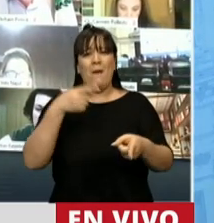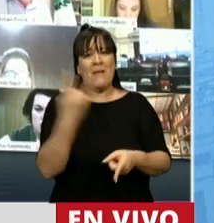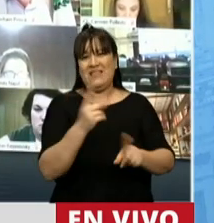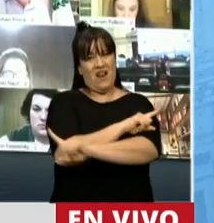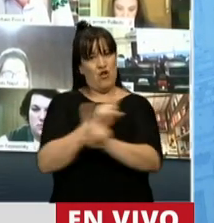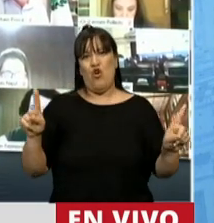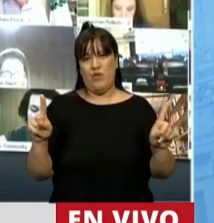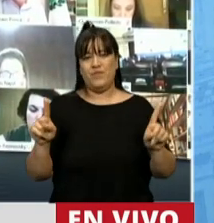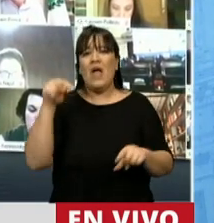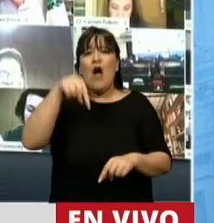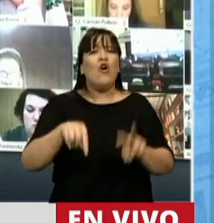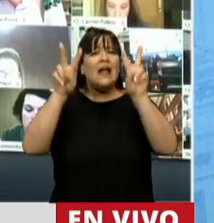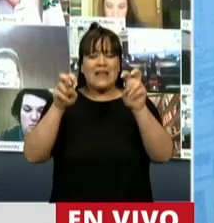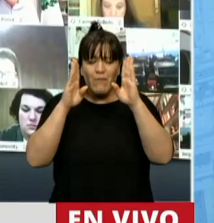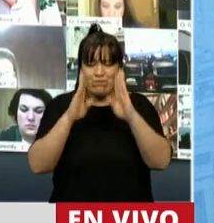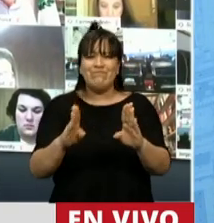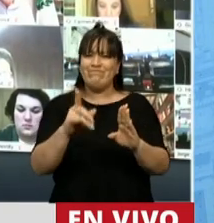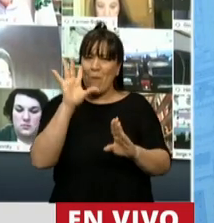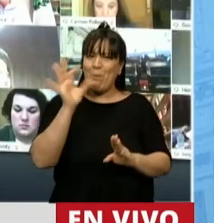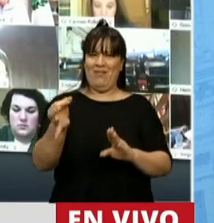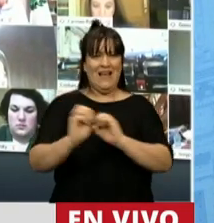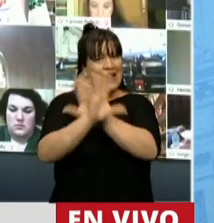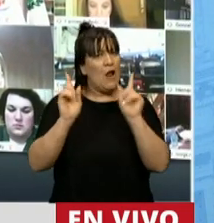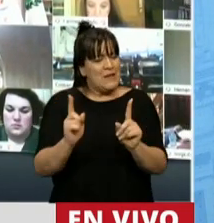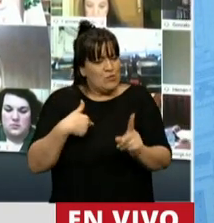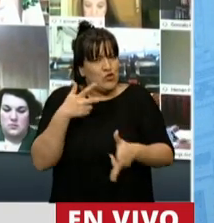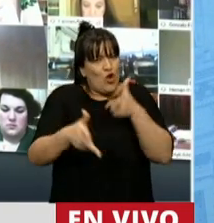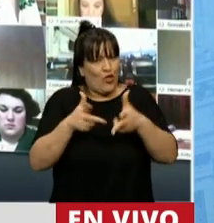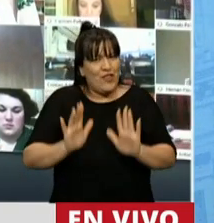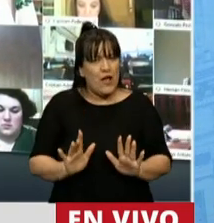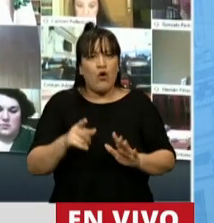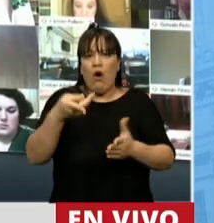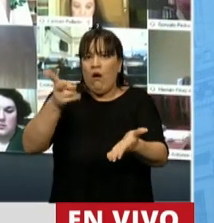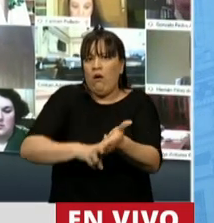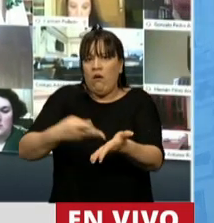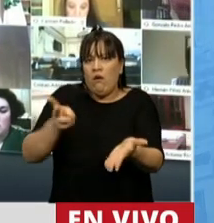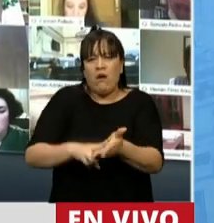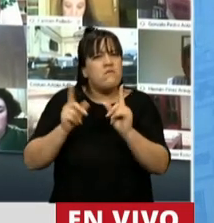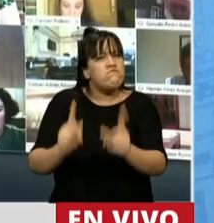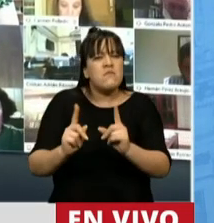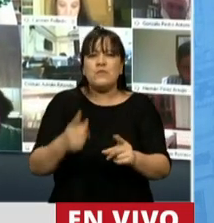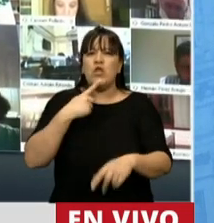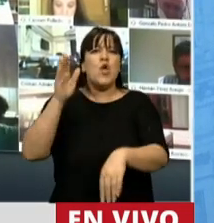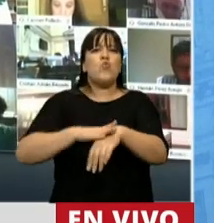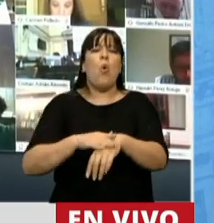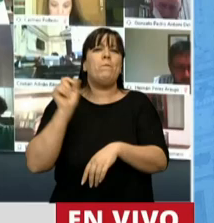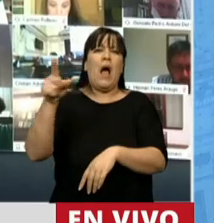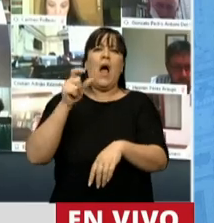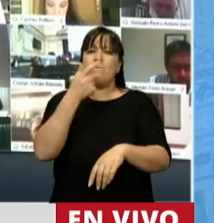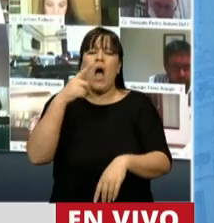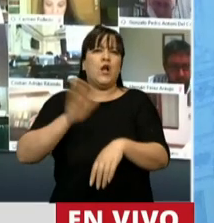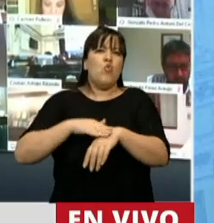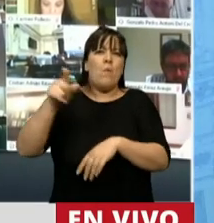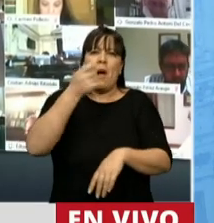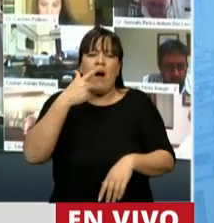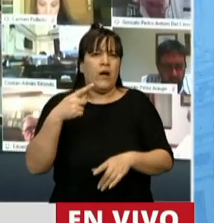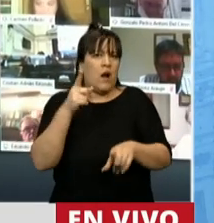El tema que ahora nos ocupa es un claro ejemplo de esto que les digo. Repiten como alienados. La culpa la tuvo Macri, la culpa la